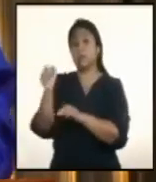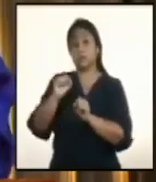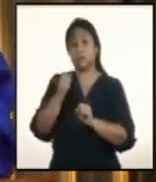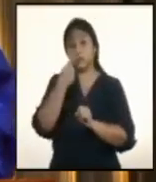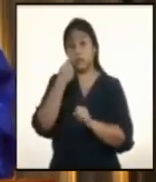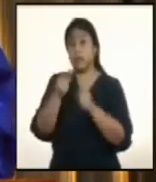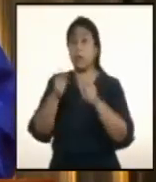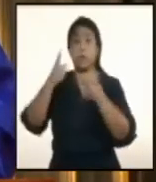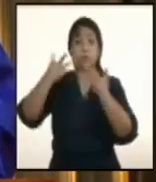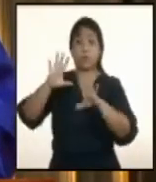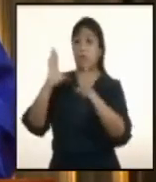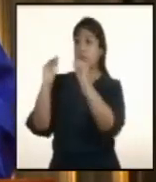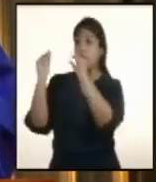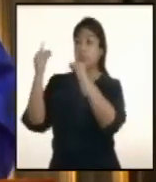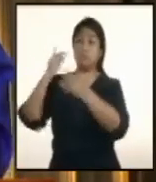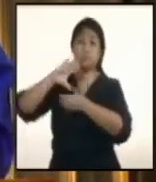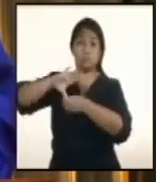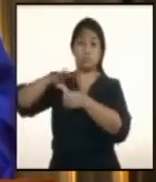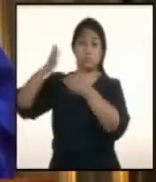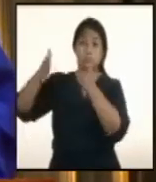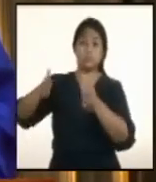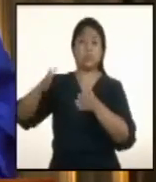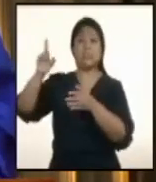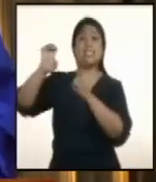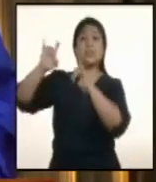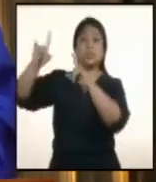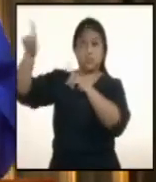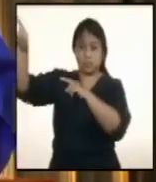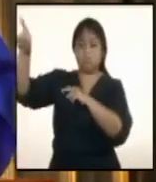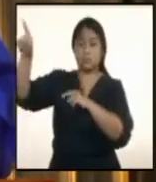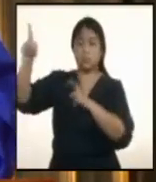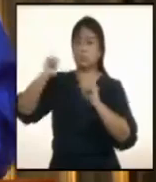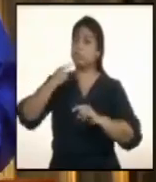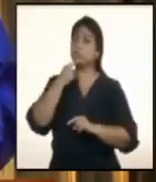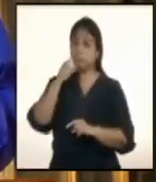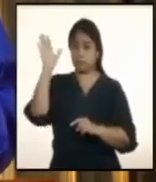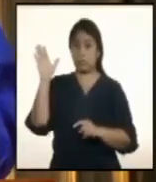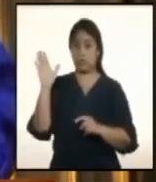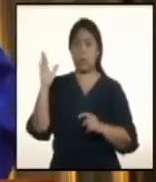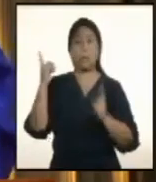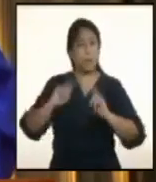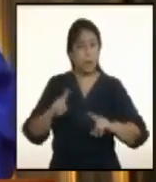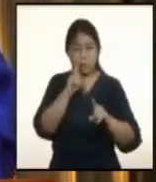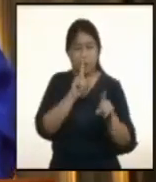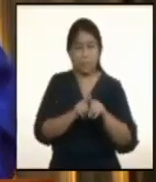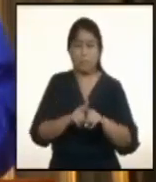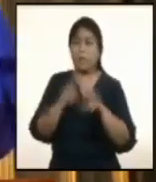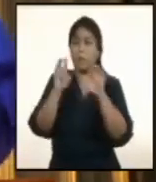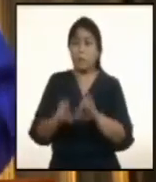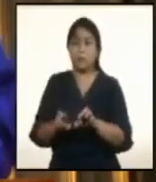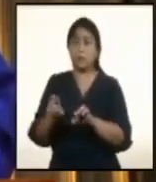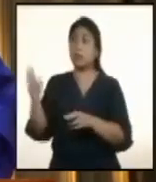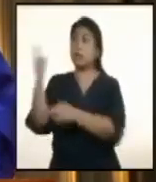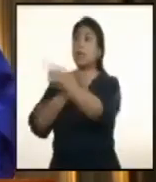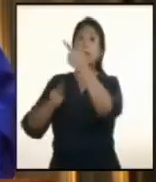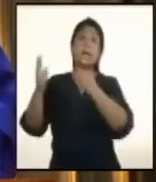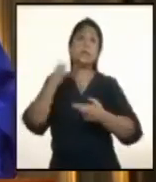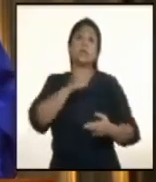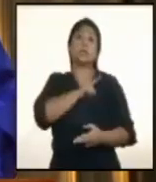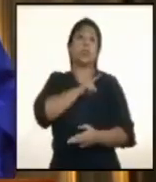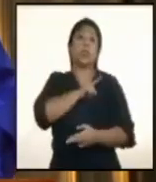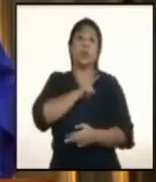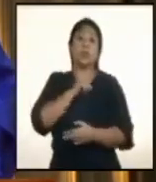con los Estados Unidos sean cumplidos. Pero también hay gente que está retornando por sus propios medios,